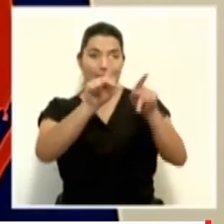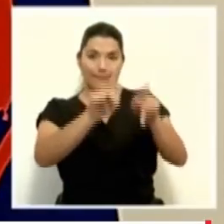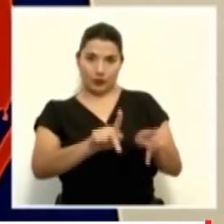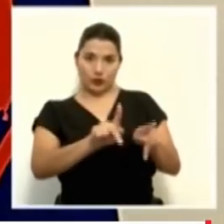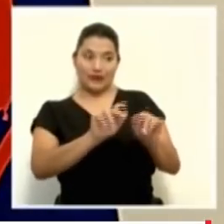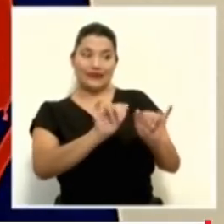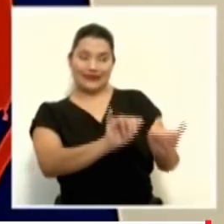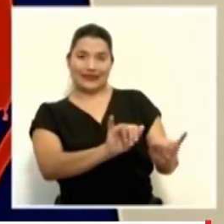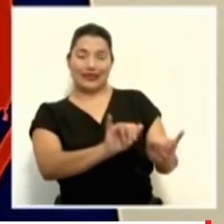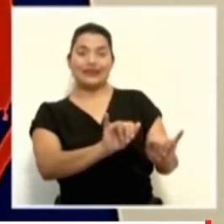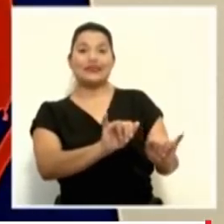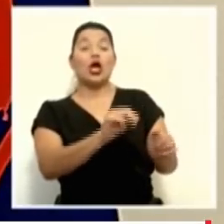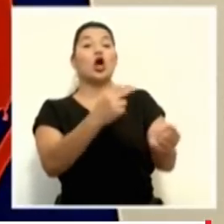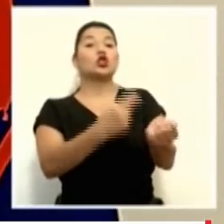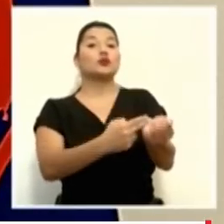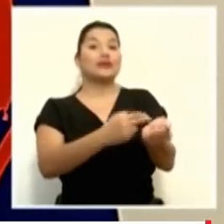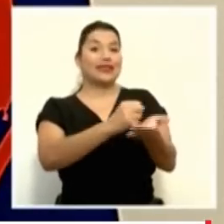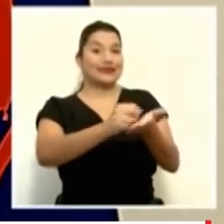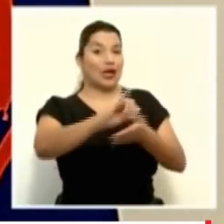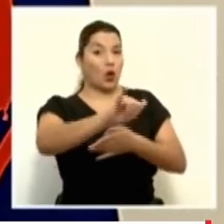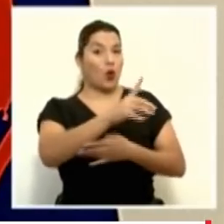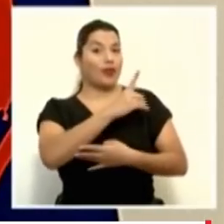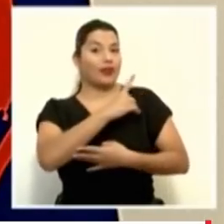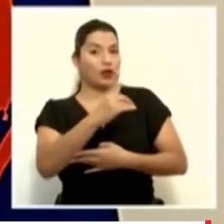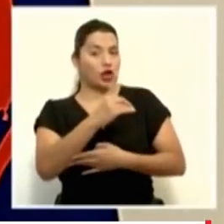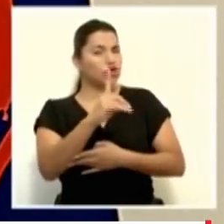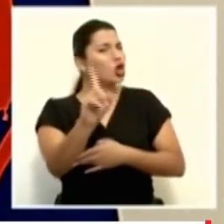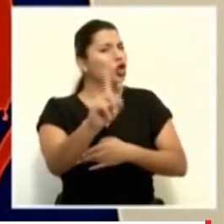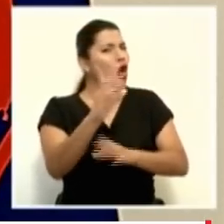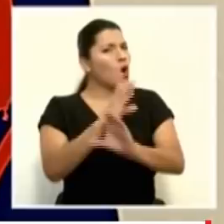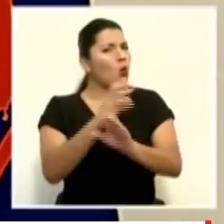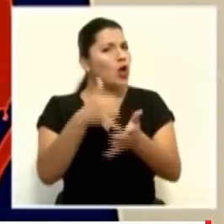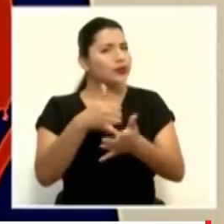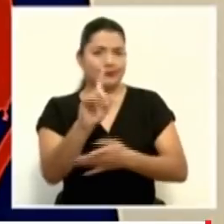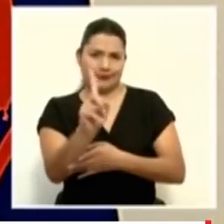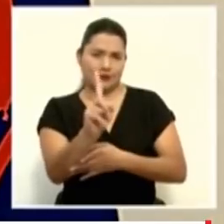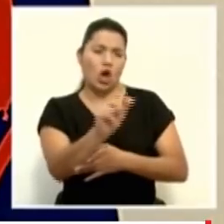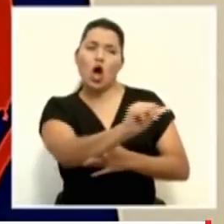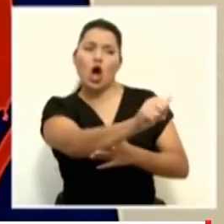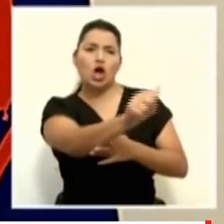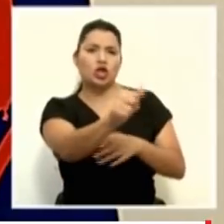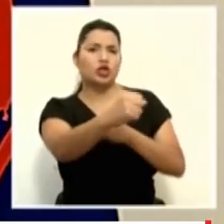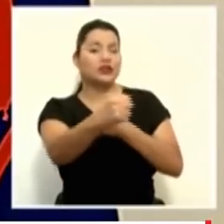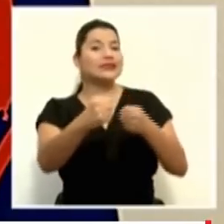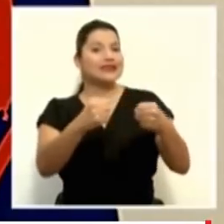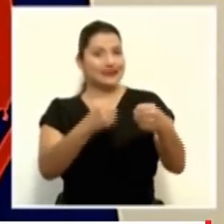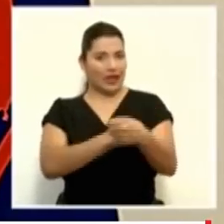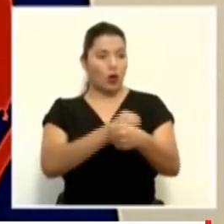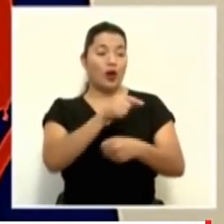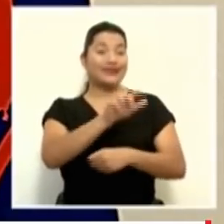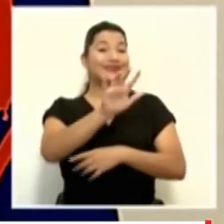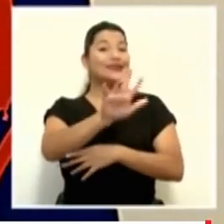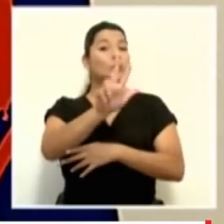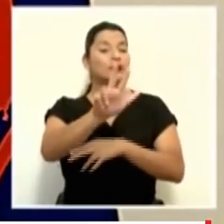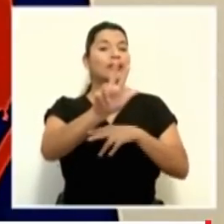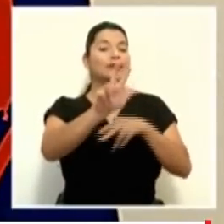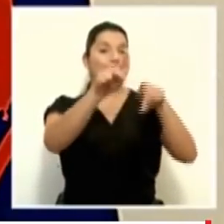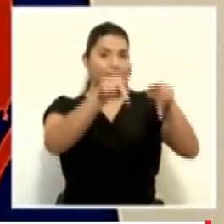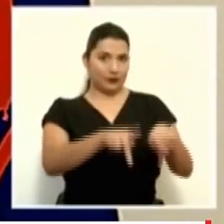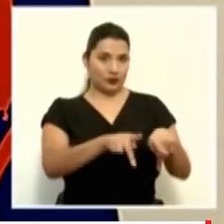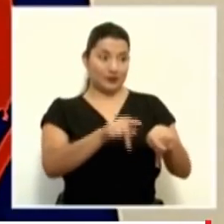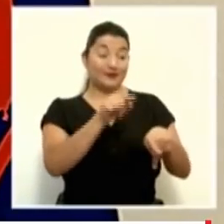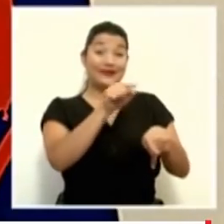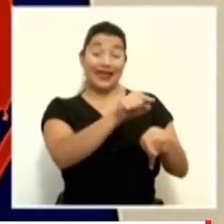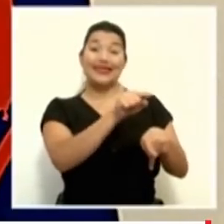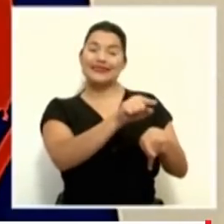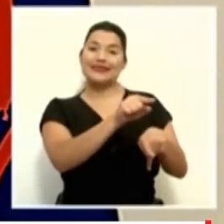en el San Juan que no están en cuidados intensivos y no están en otros salones del hospital. Es el hospital que